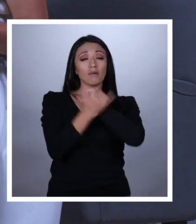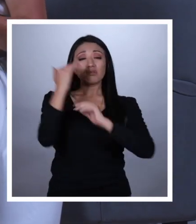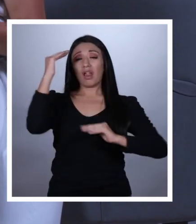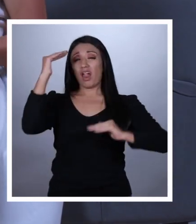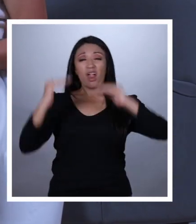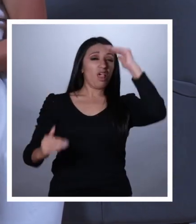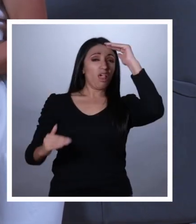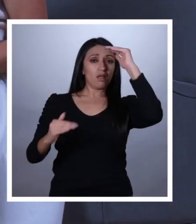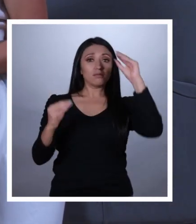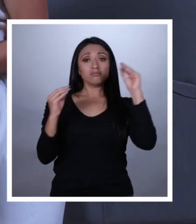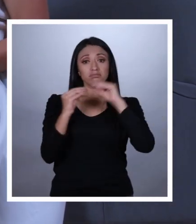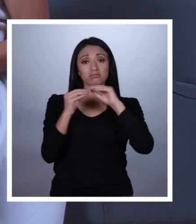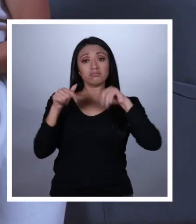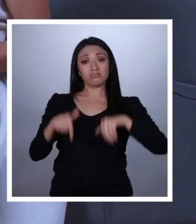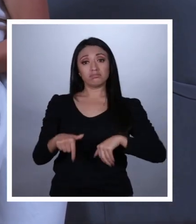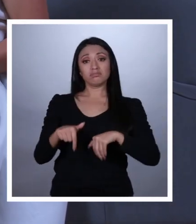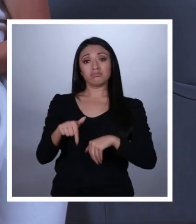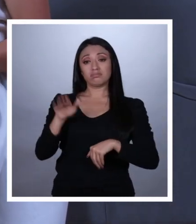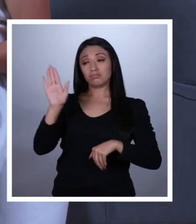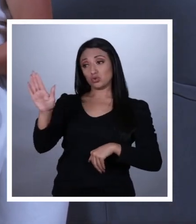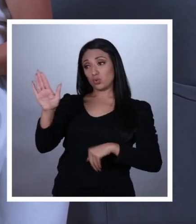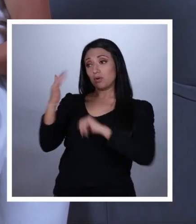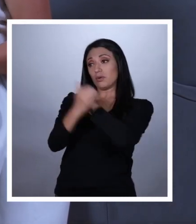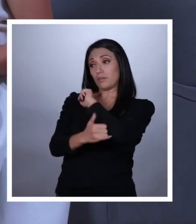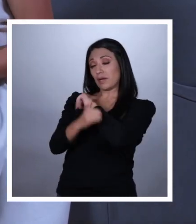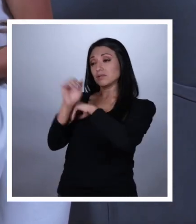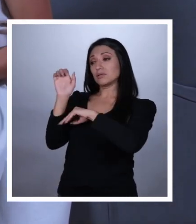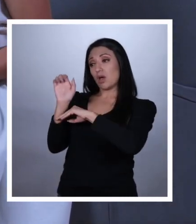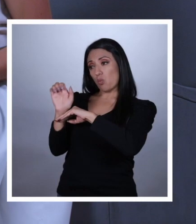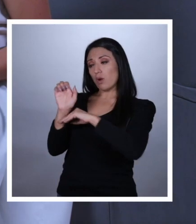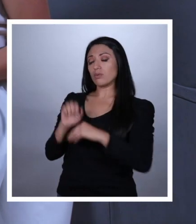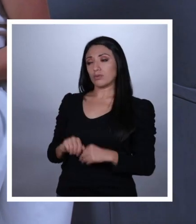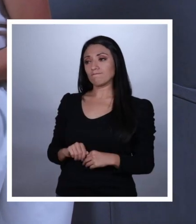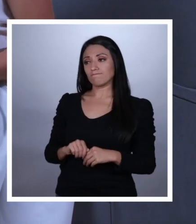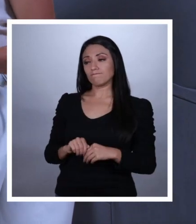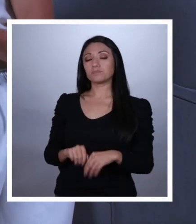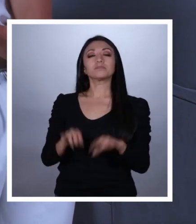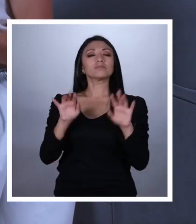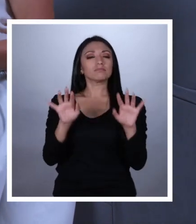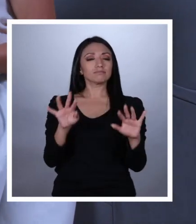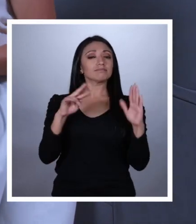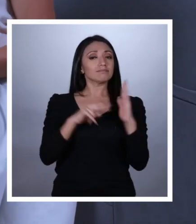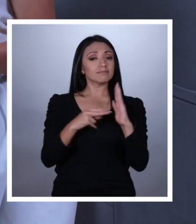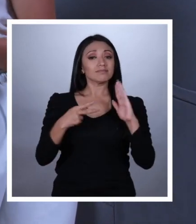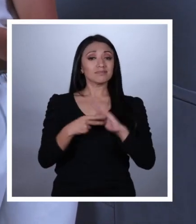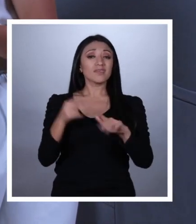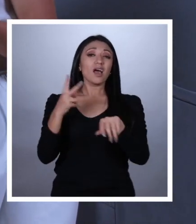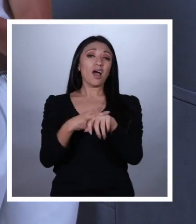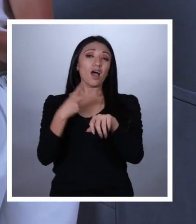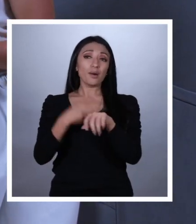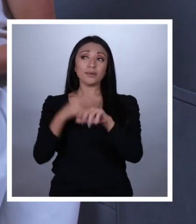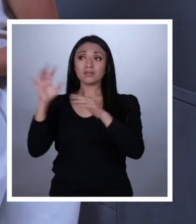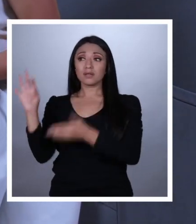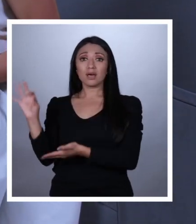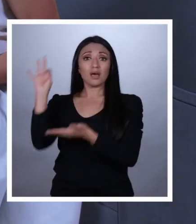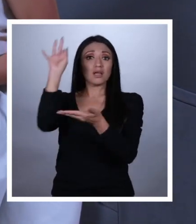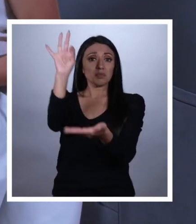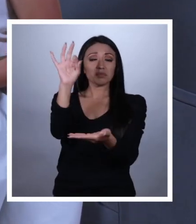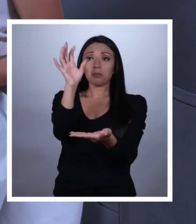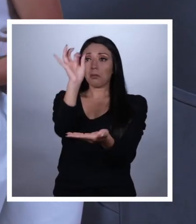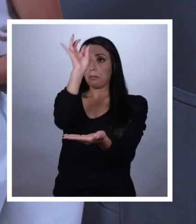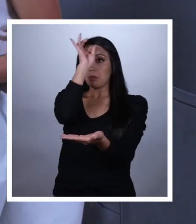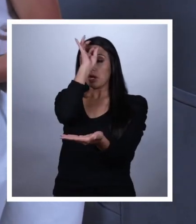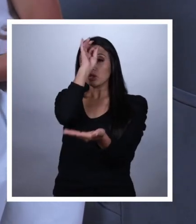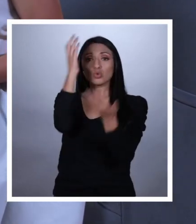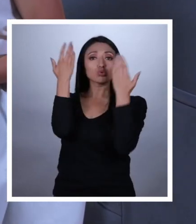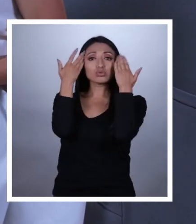desigualdades muy marcadas, como es el caso de tu país, Ecuador. Es decir, a veces tienen representantes que